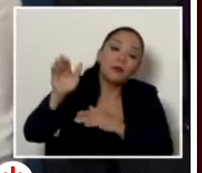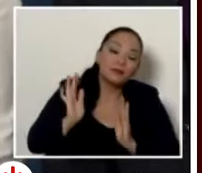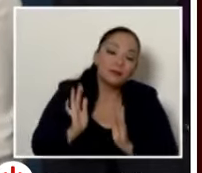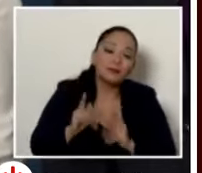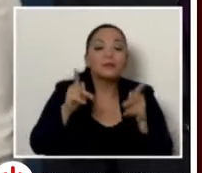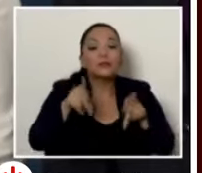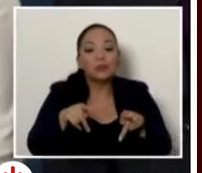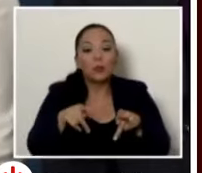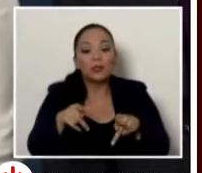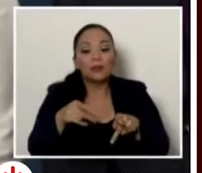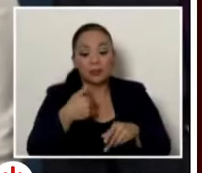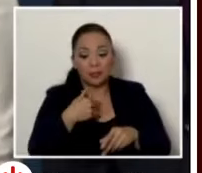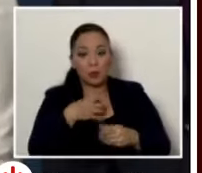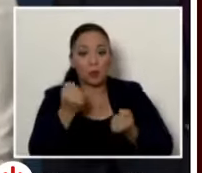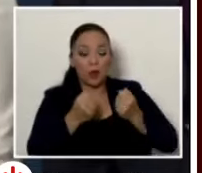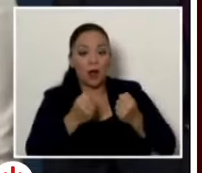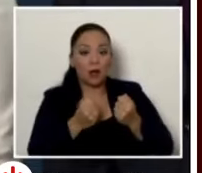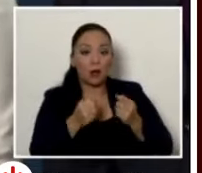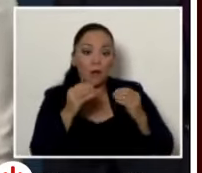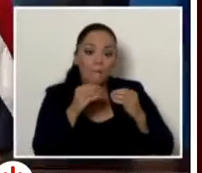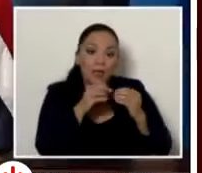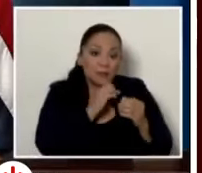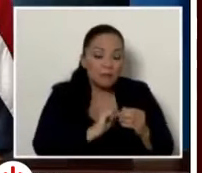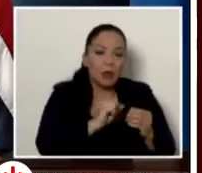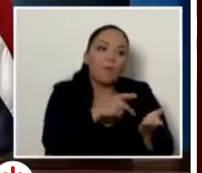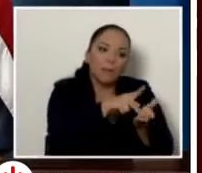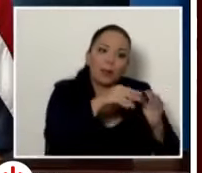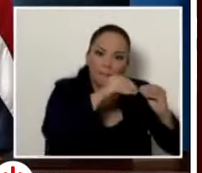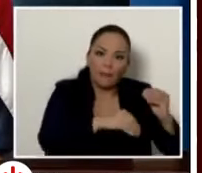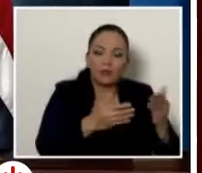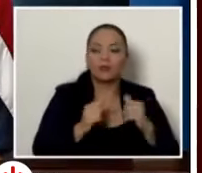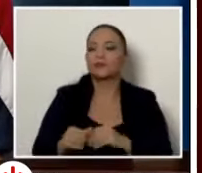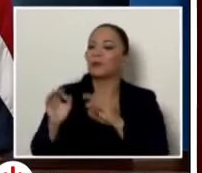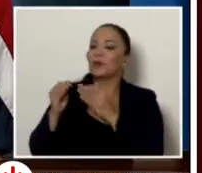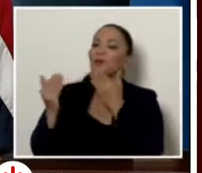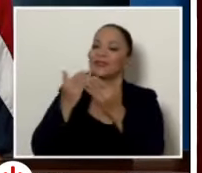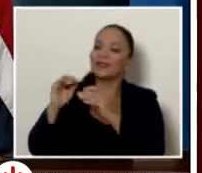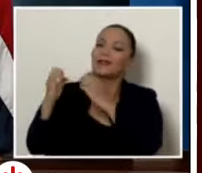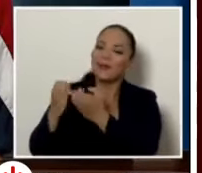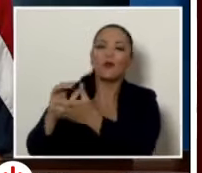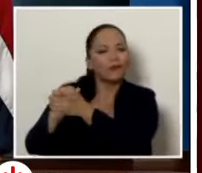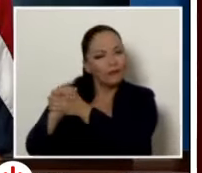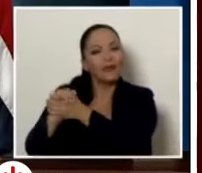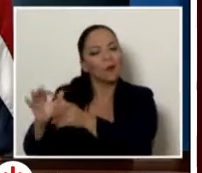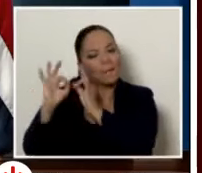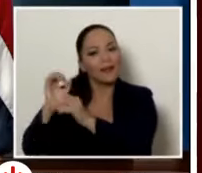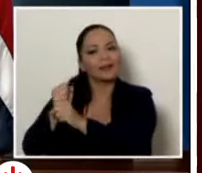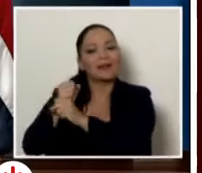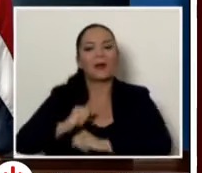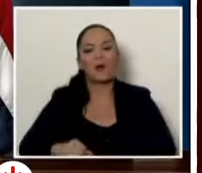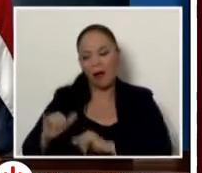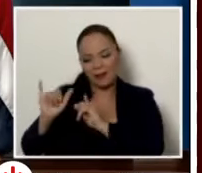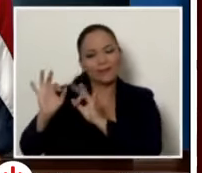vehículos de más bajo valor paguen menos. Muy bien. Muchas gracias. Equipo, los felicito. Bien hecho. Así debe